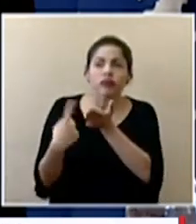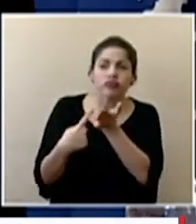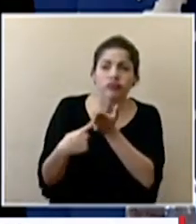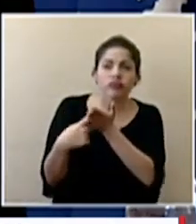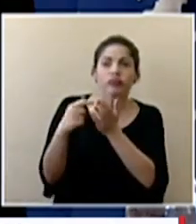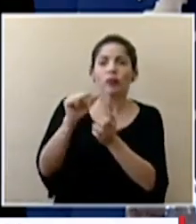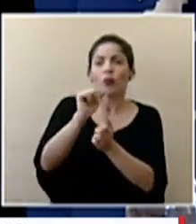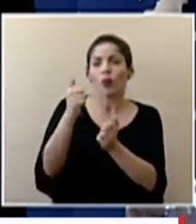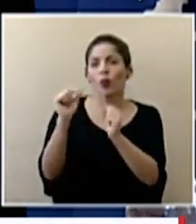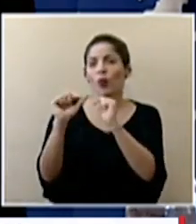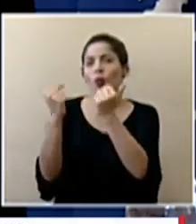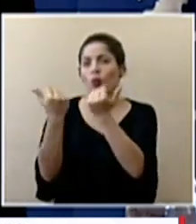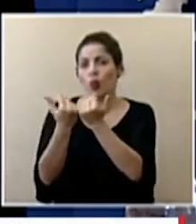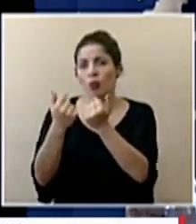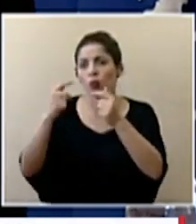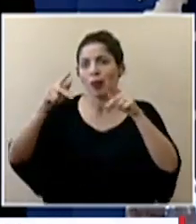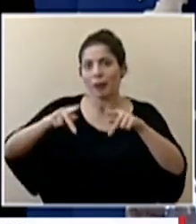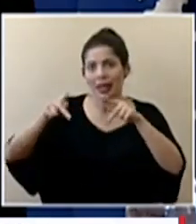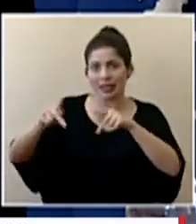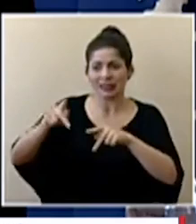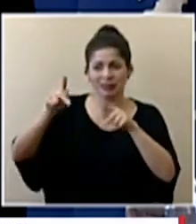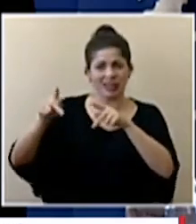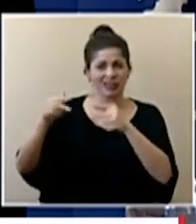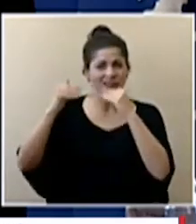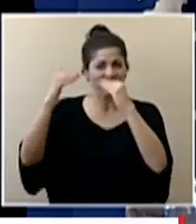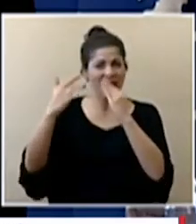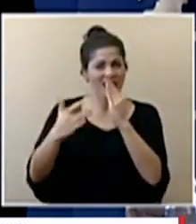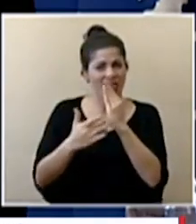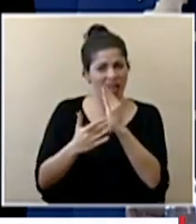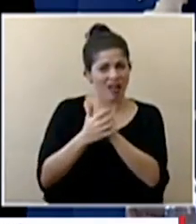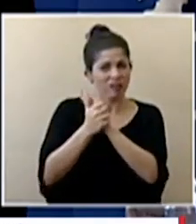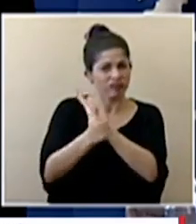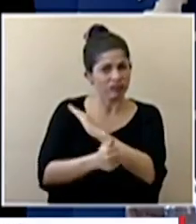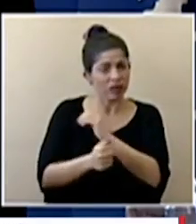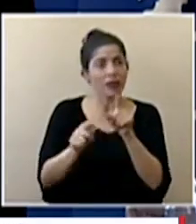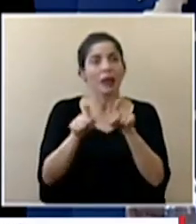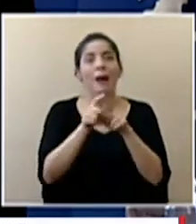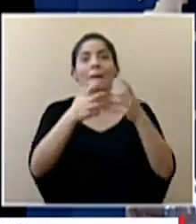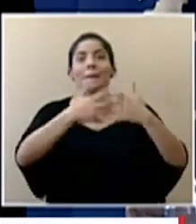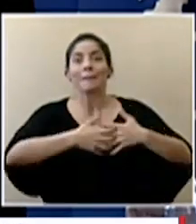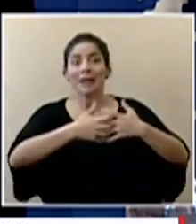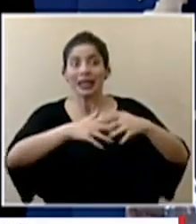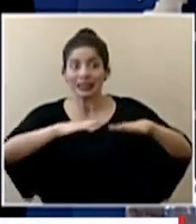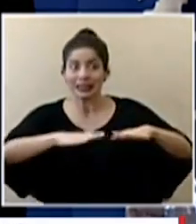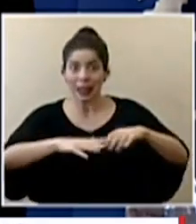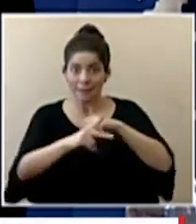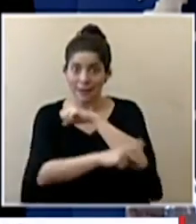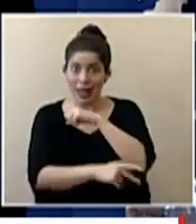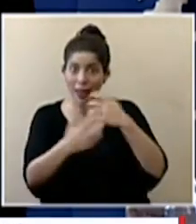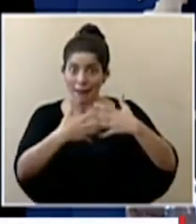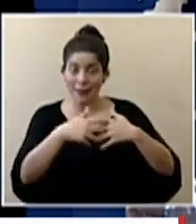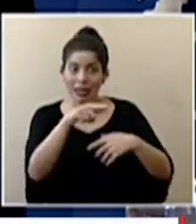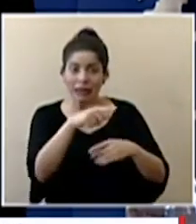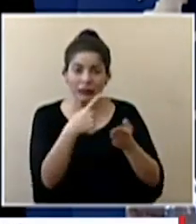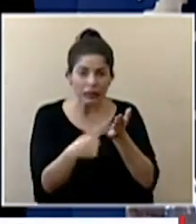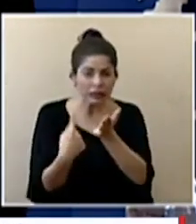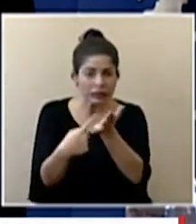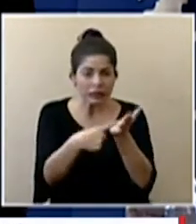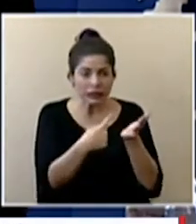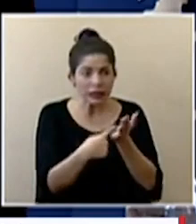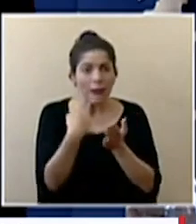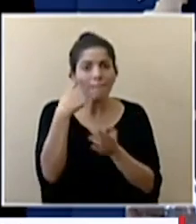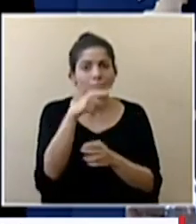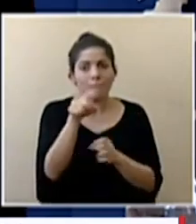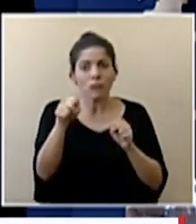con grupos de ciudadanos gente muy técnica muy capaz y con empresas establecidas en el país para la